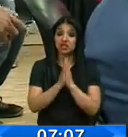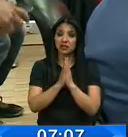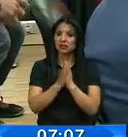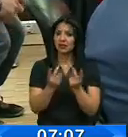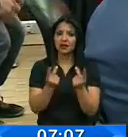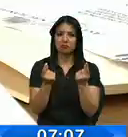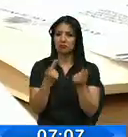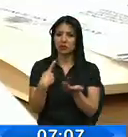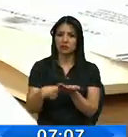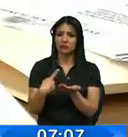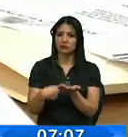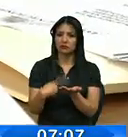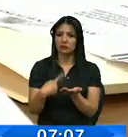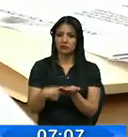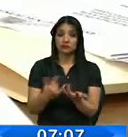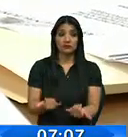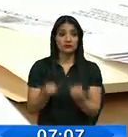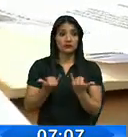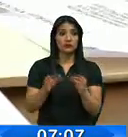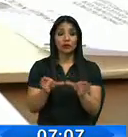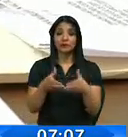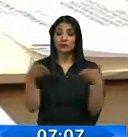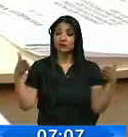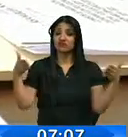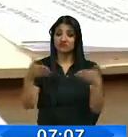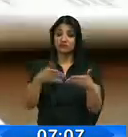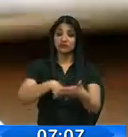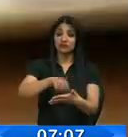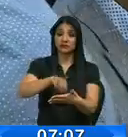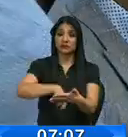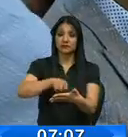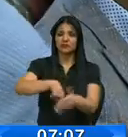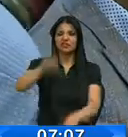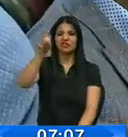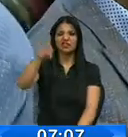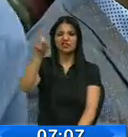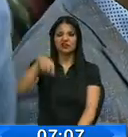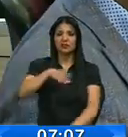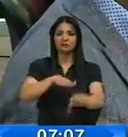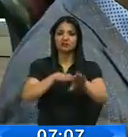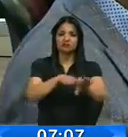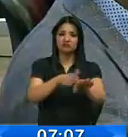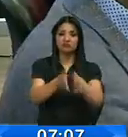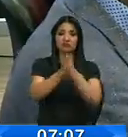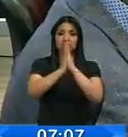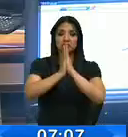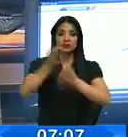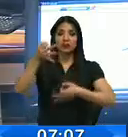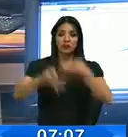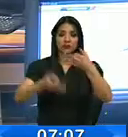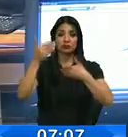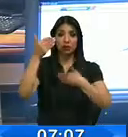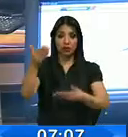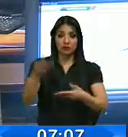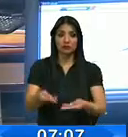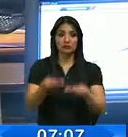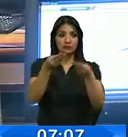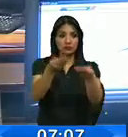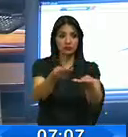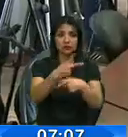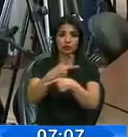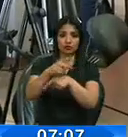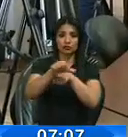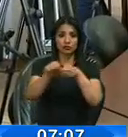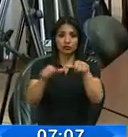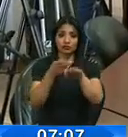manera inmediata. Por el momento, la comisión se enfocará en recolectar las firmas necesarias para respaldar el pedido de juicio y elevar su calificación alcalde.